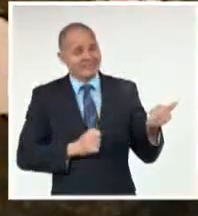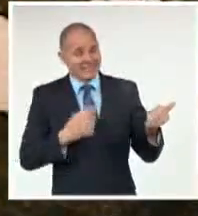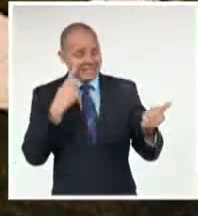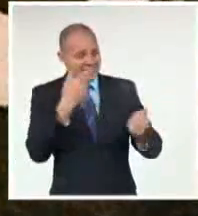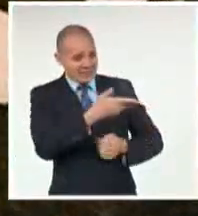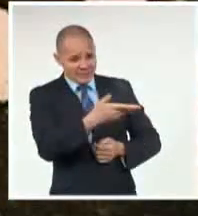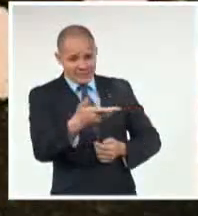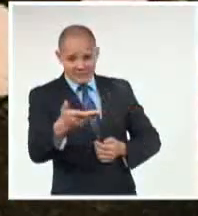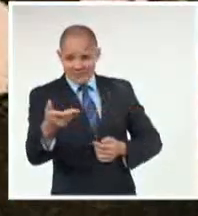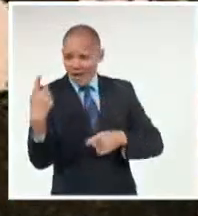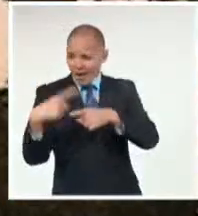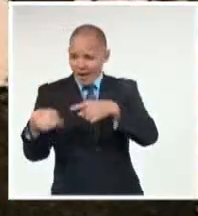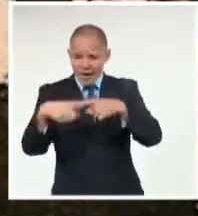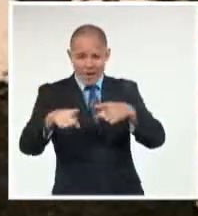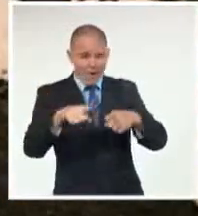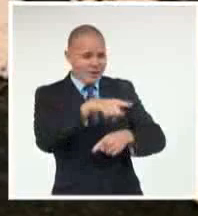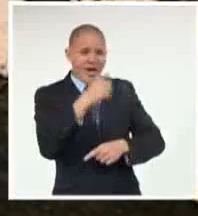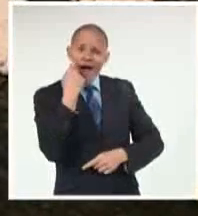Pasa el tiempo